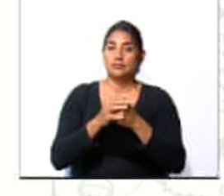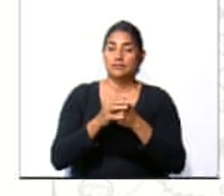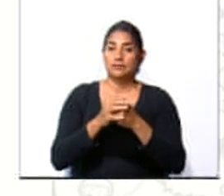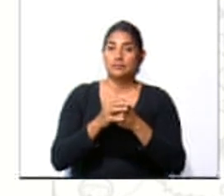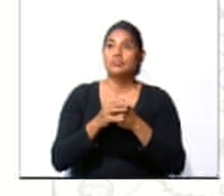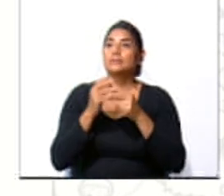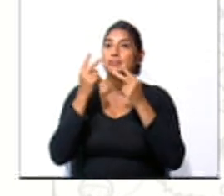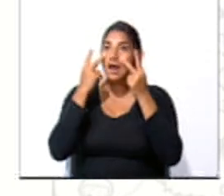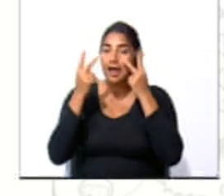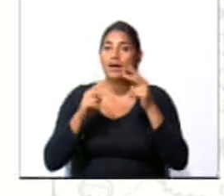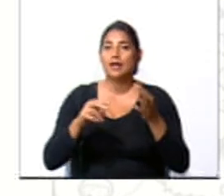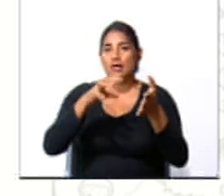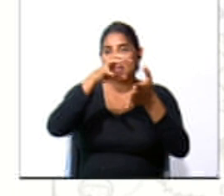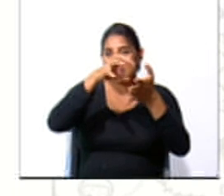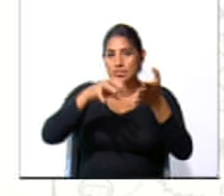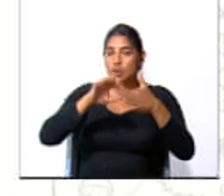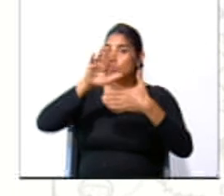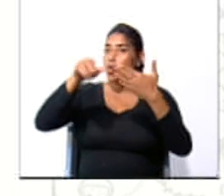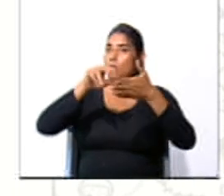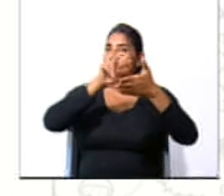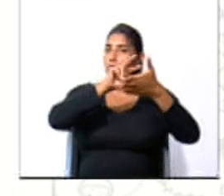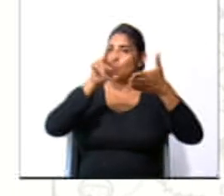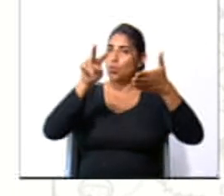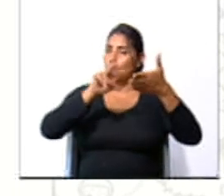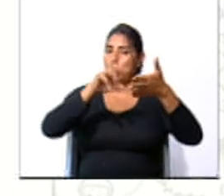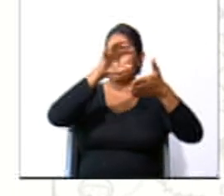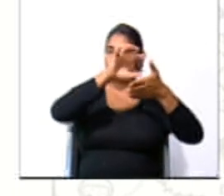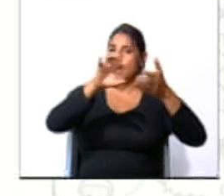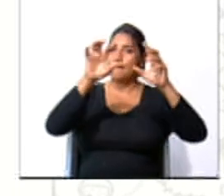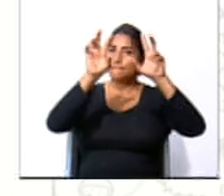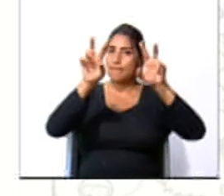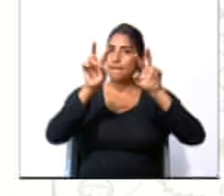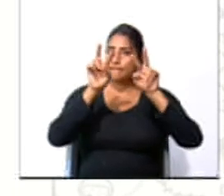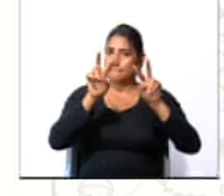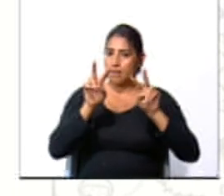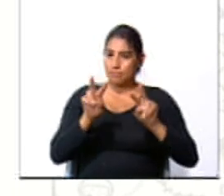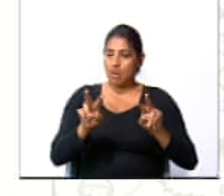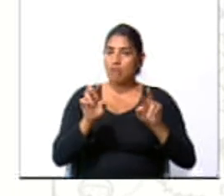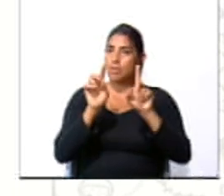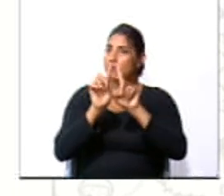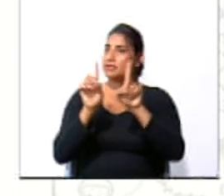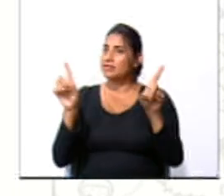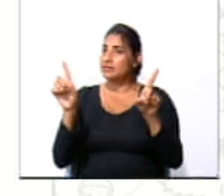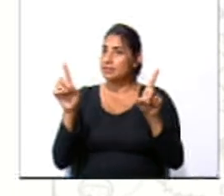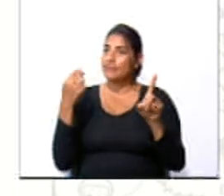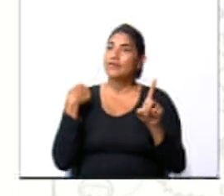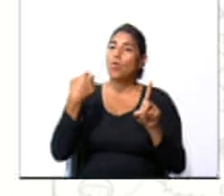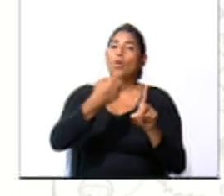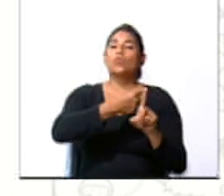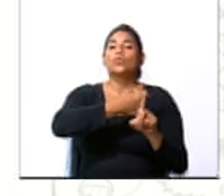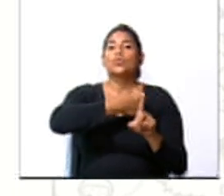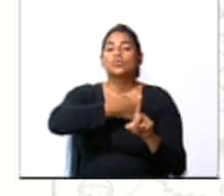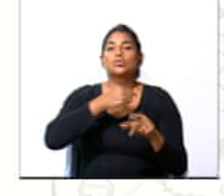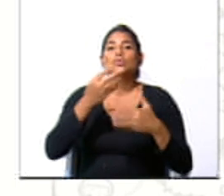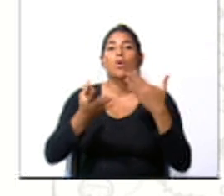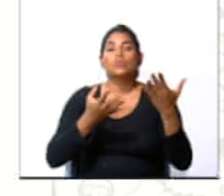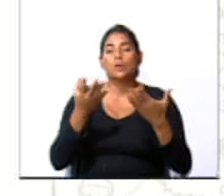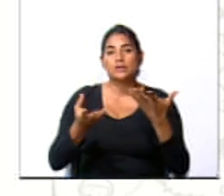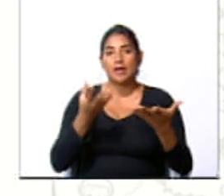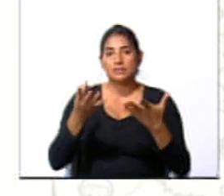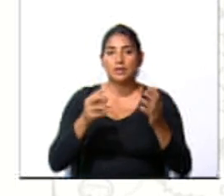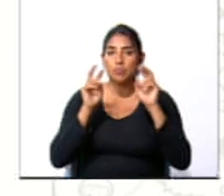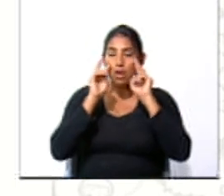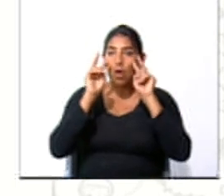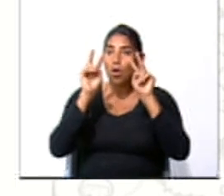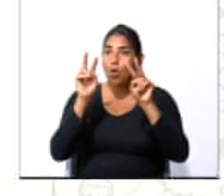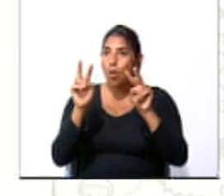el texto completo escrito en prosa y vean la diferencia cuando lo vemos